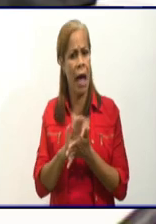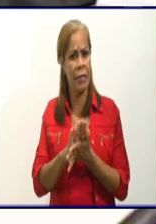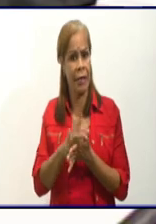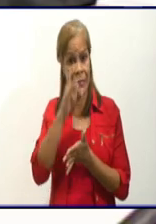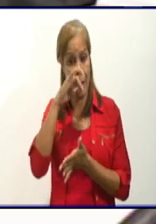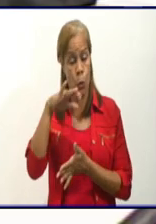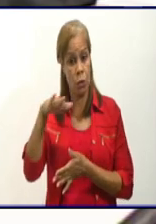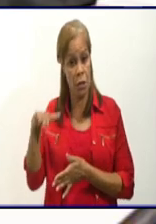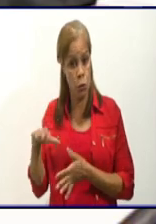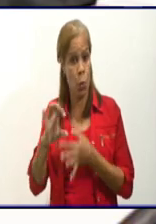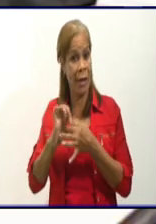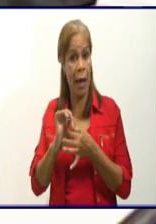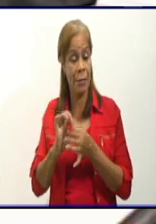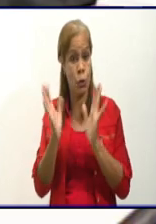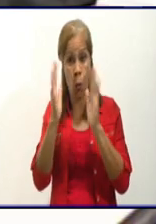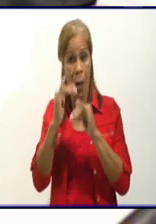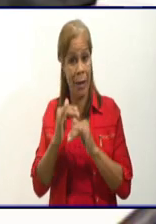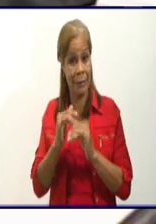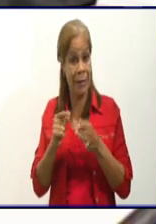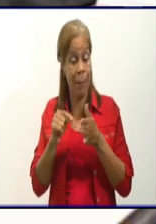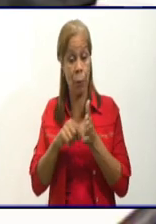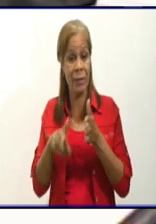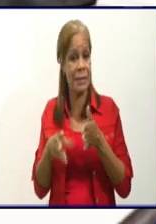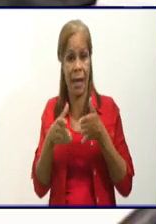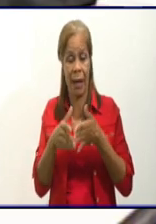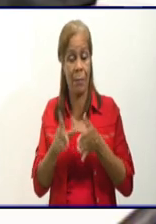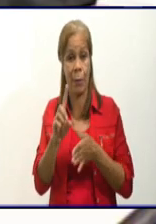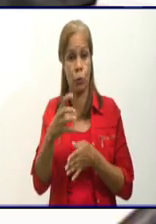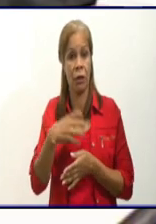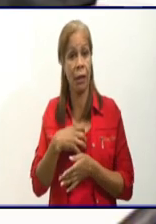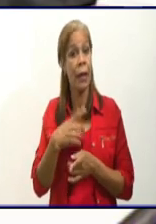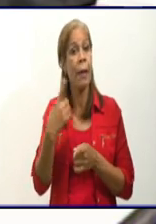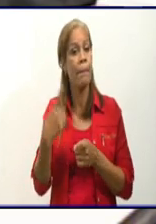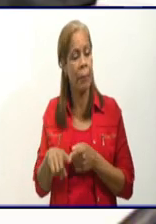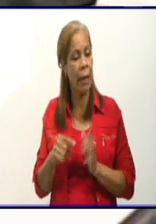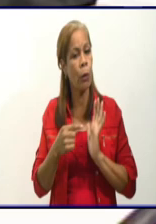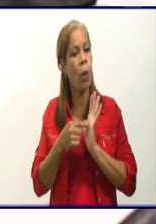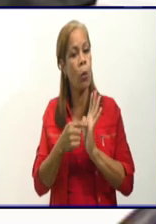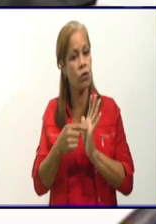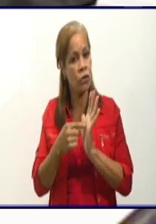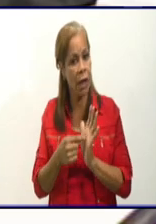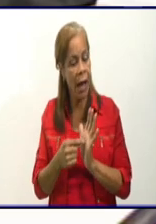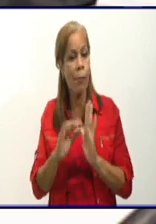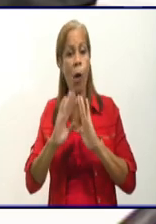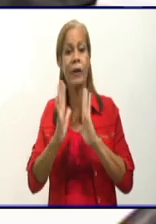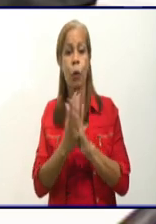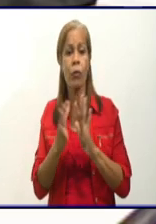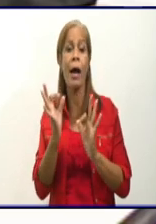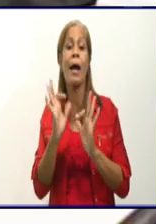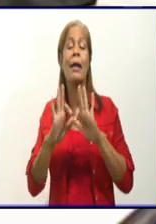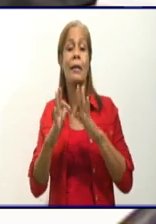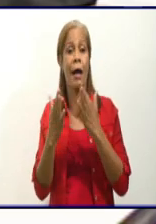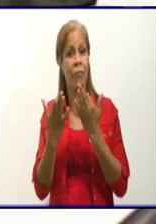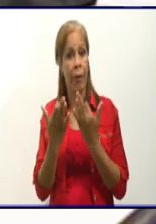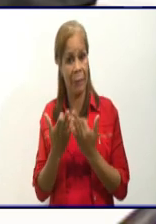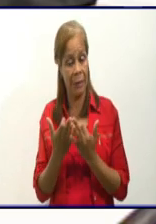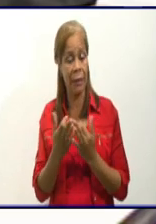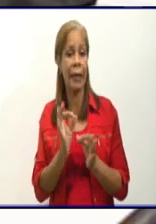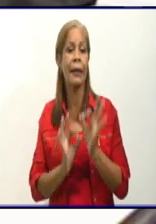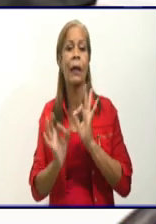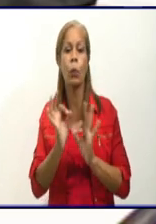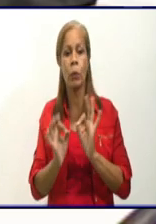a en cualquier momento presentar una de estas, llegar a la criticidad, a la gravedad y lo peor que pudiera pasar es